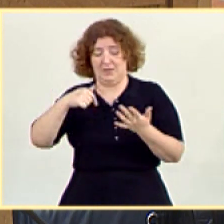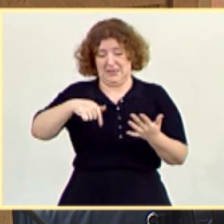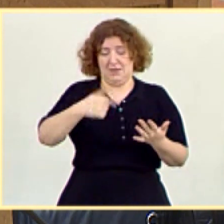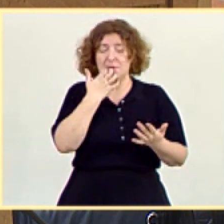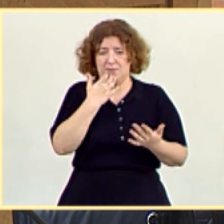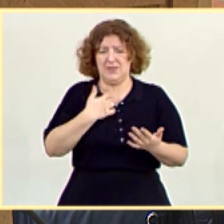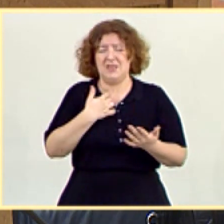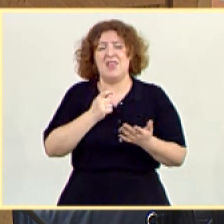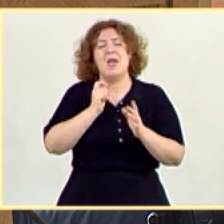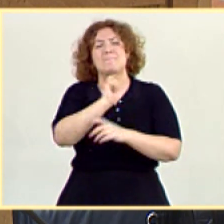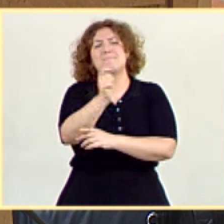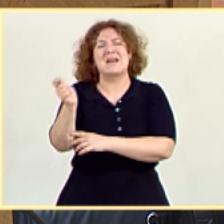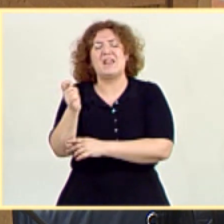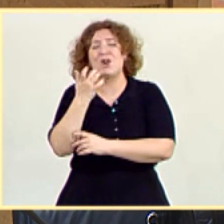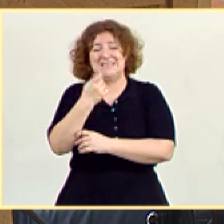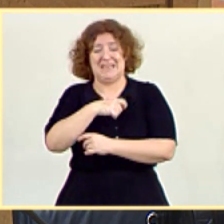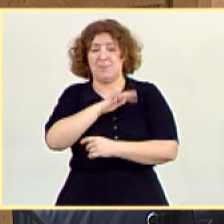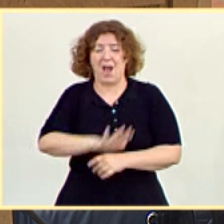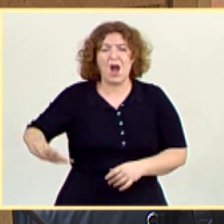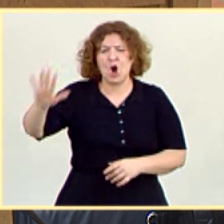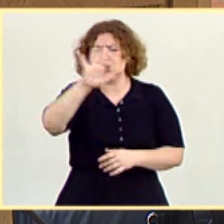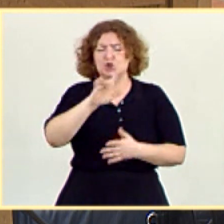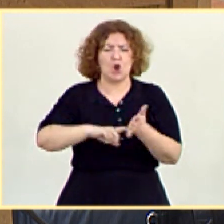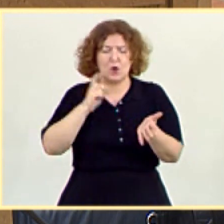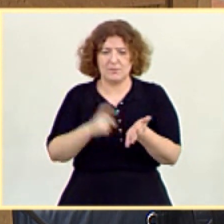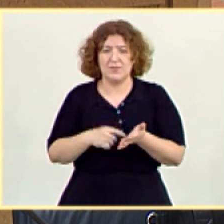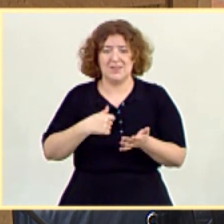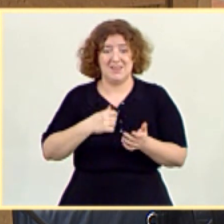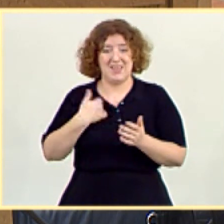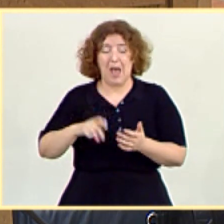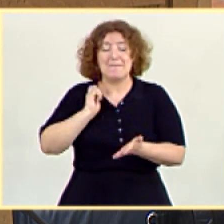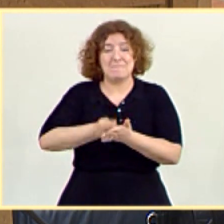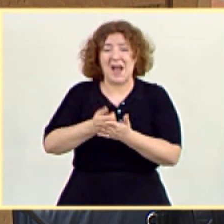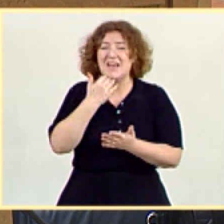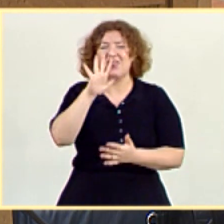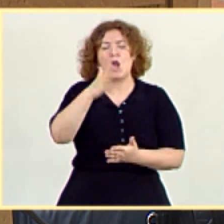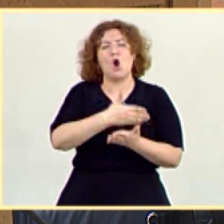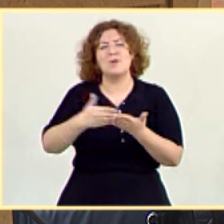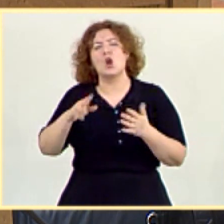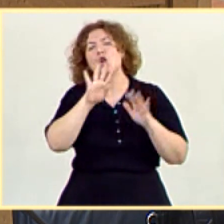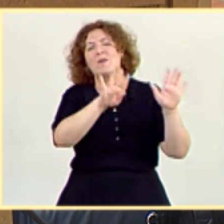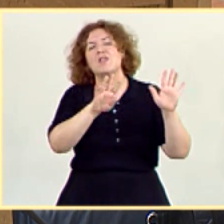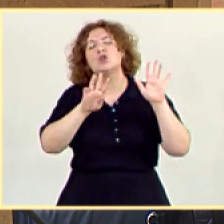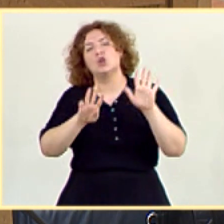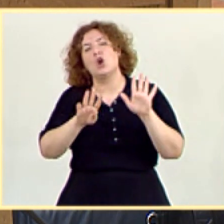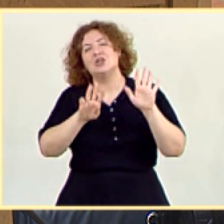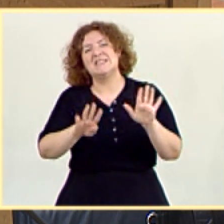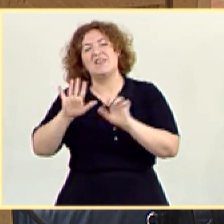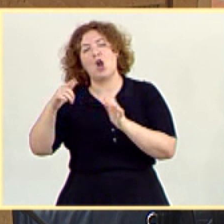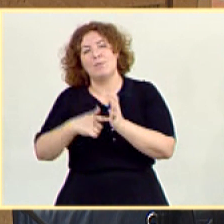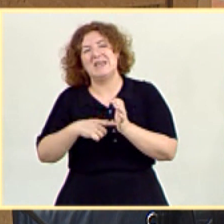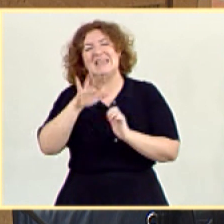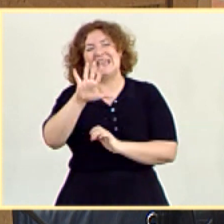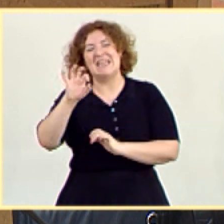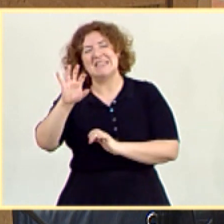los datos de prestaciones públicas en toda España. Hemos reconocido y pagado hoy 5.988.572